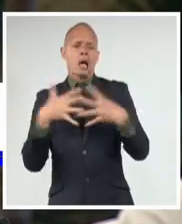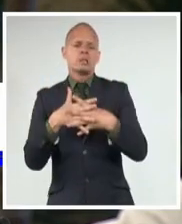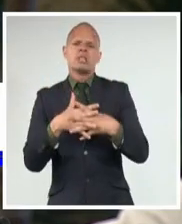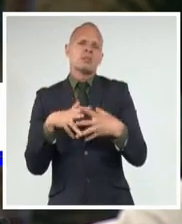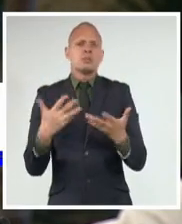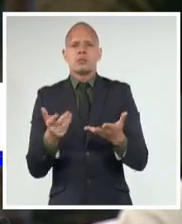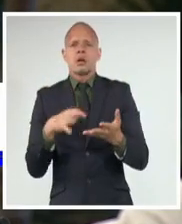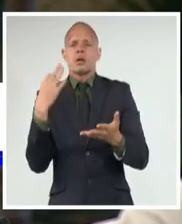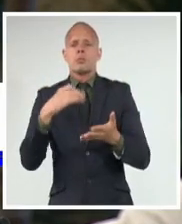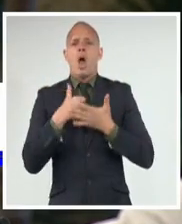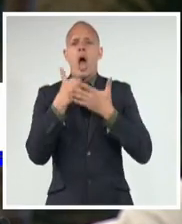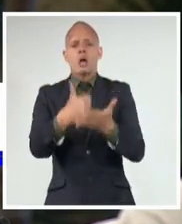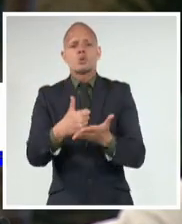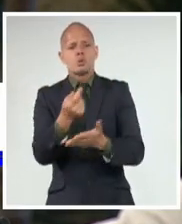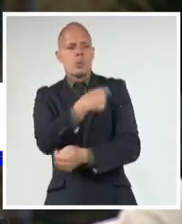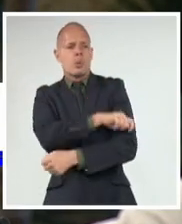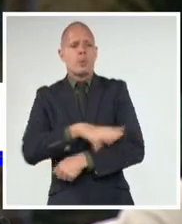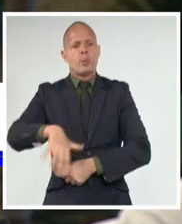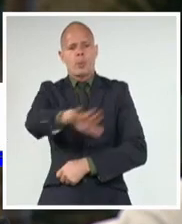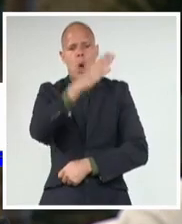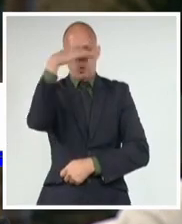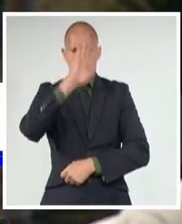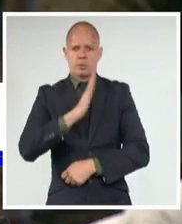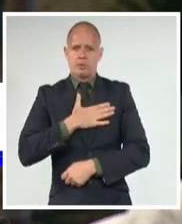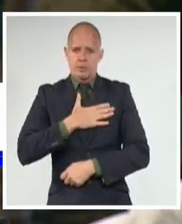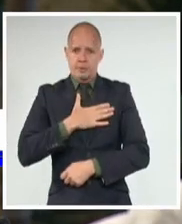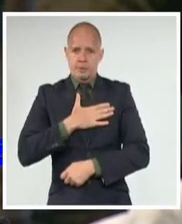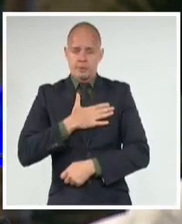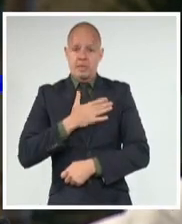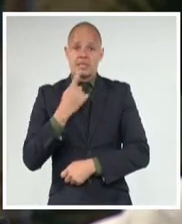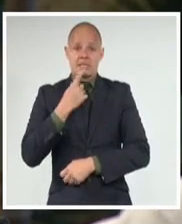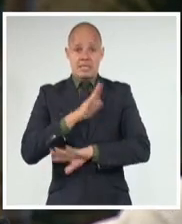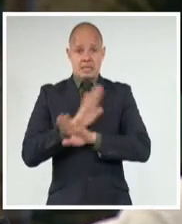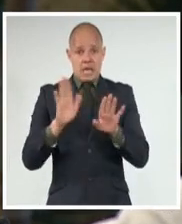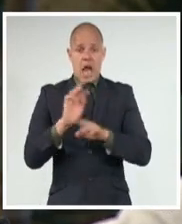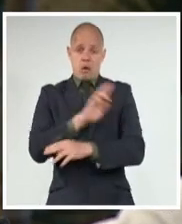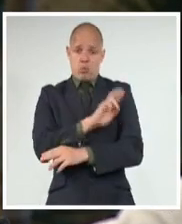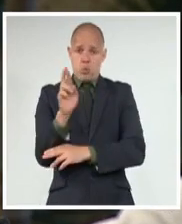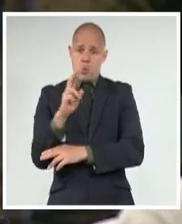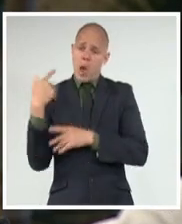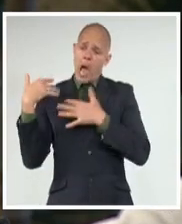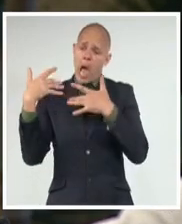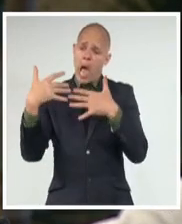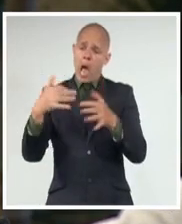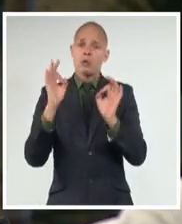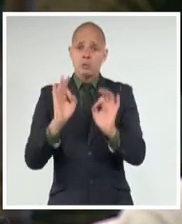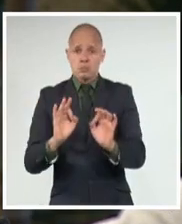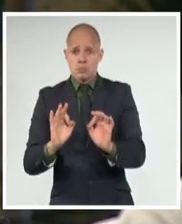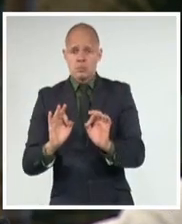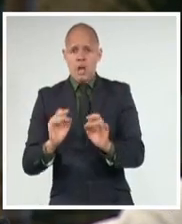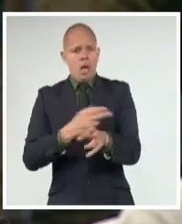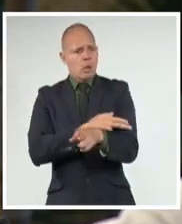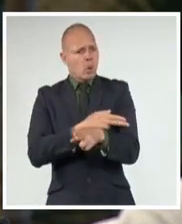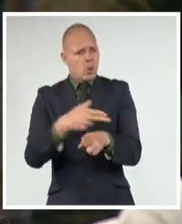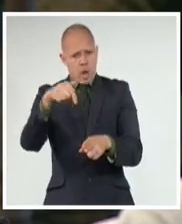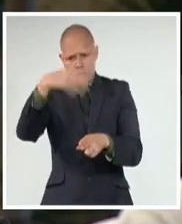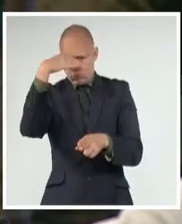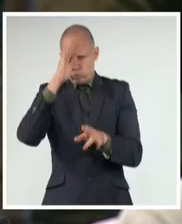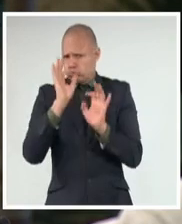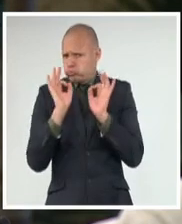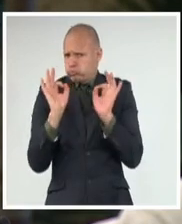pueblo cubano. A lo largo de estos años de revolución y en toda la historia de Cuba,